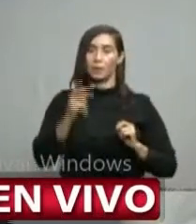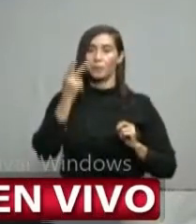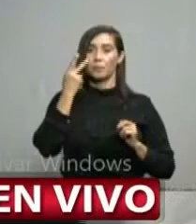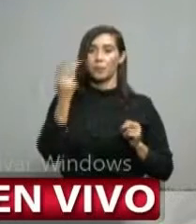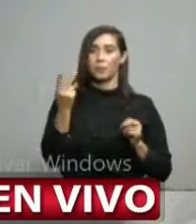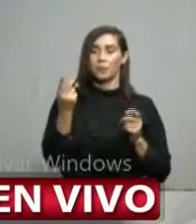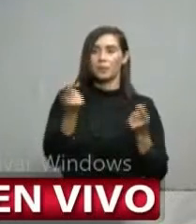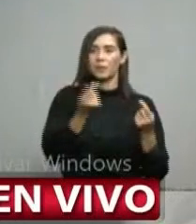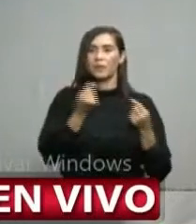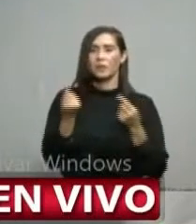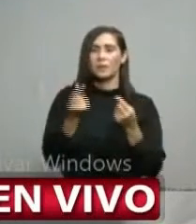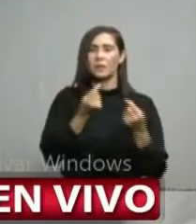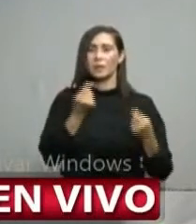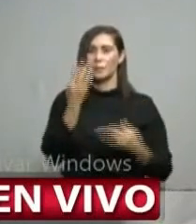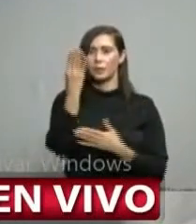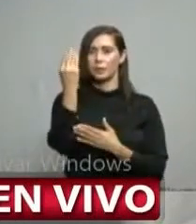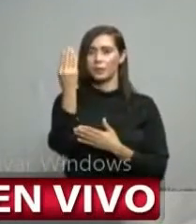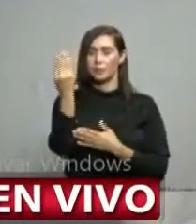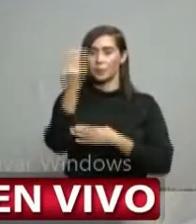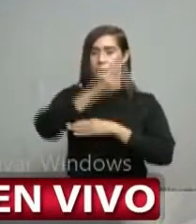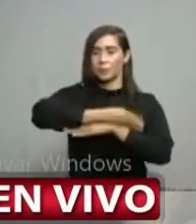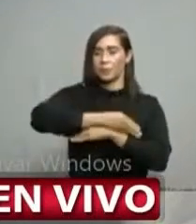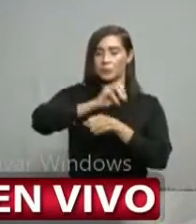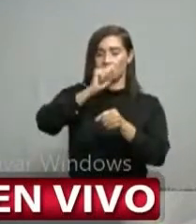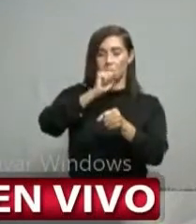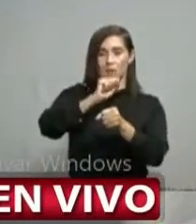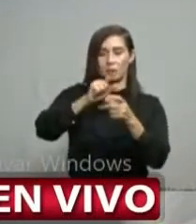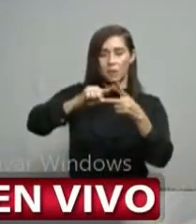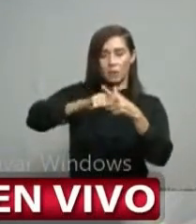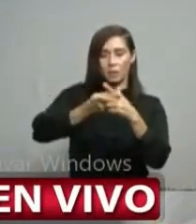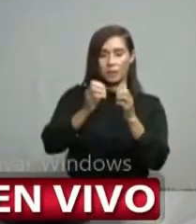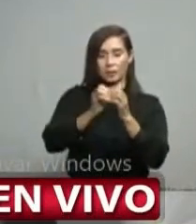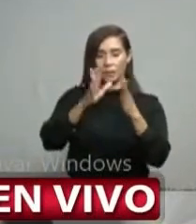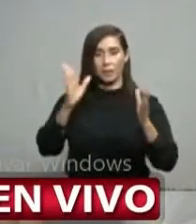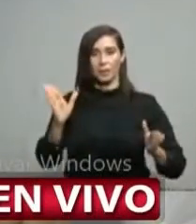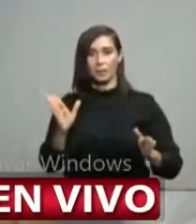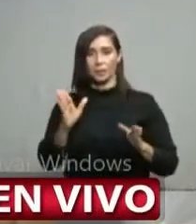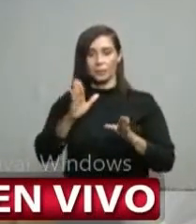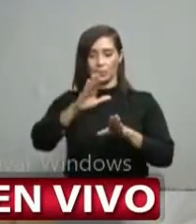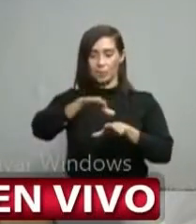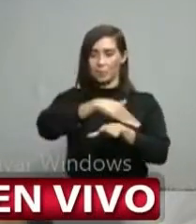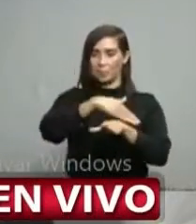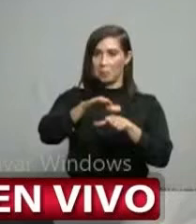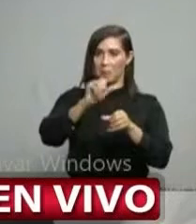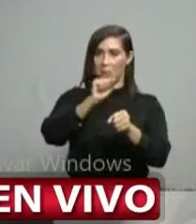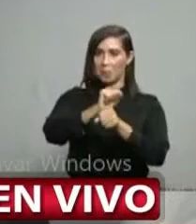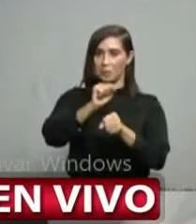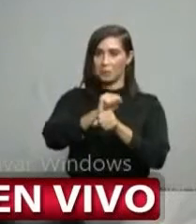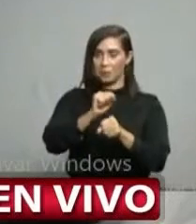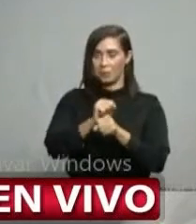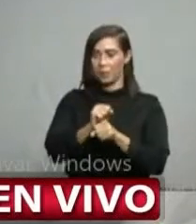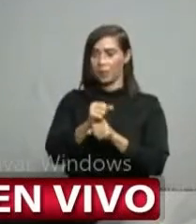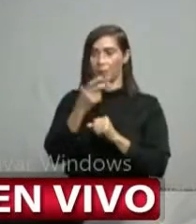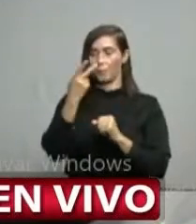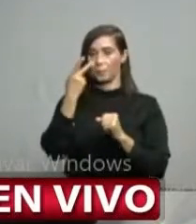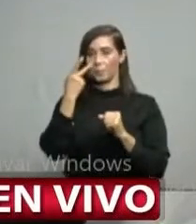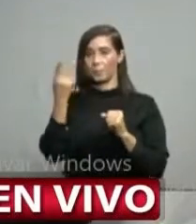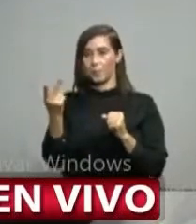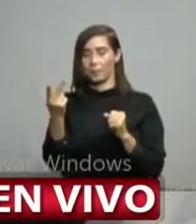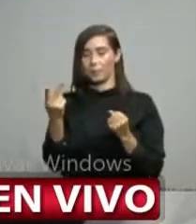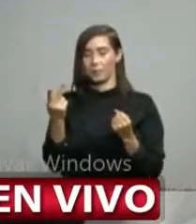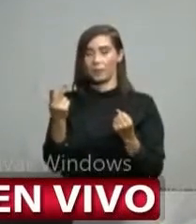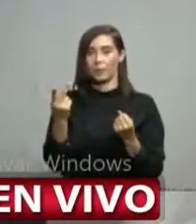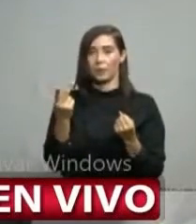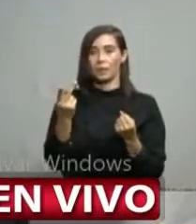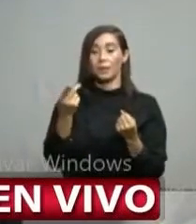comportamiento los 14 días previos a la apertura y los 14 días de la apertura de